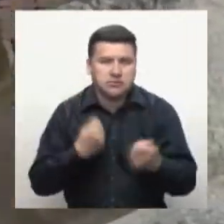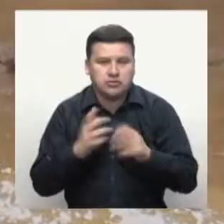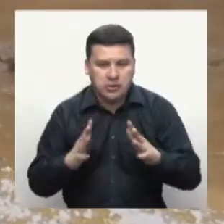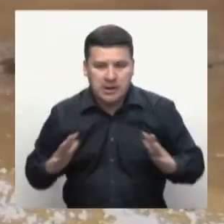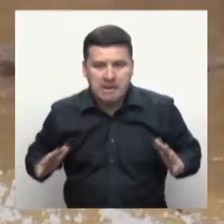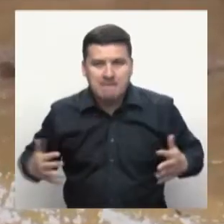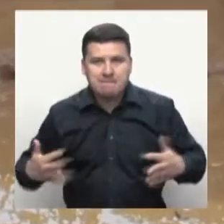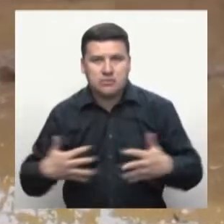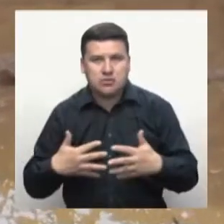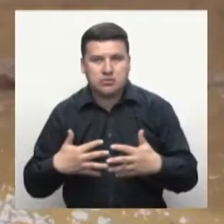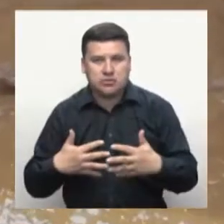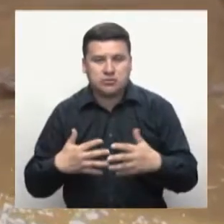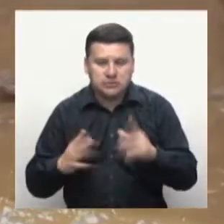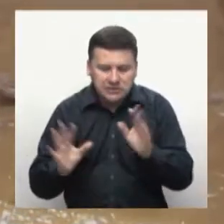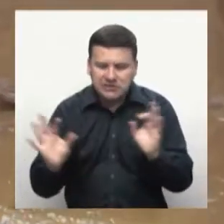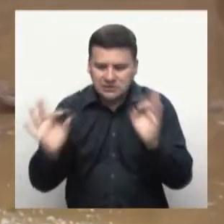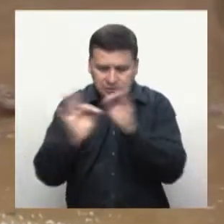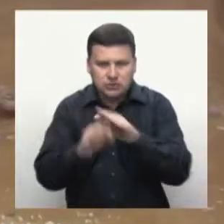personas que fueron damnificadas.